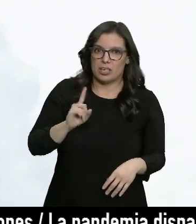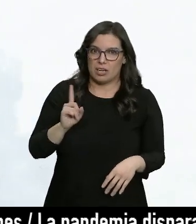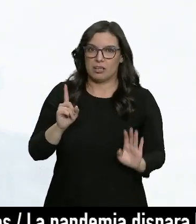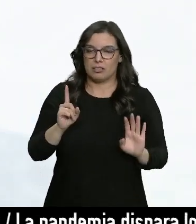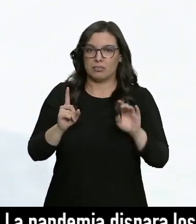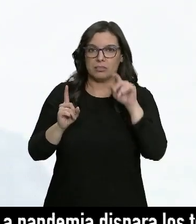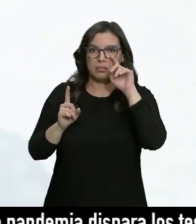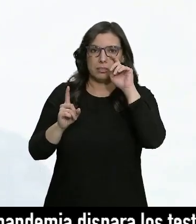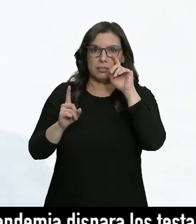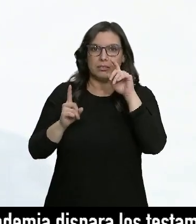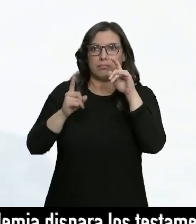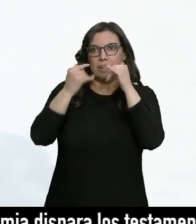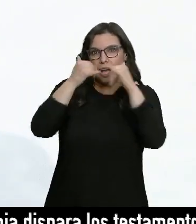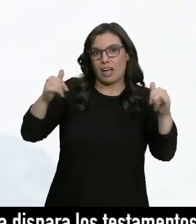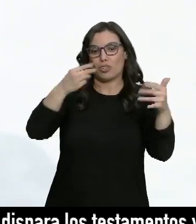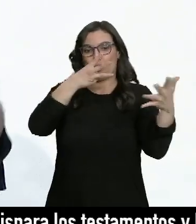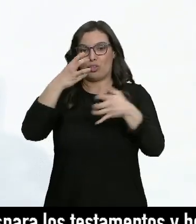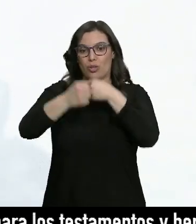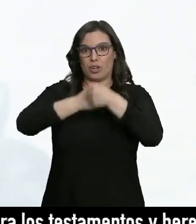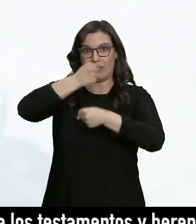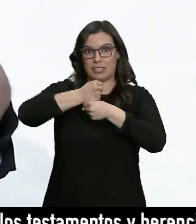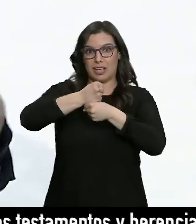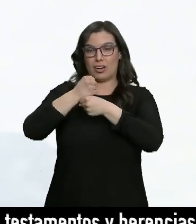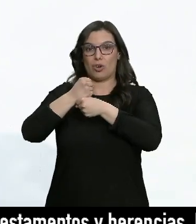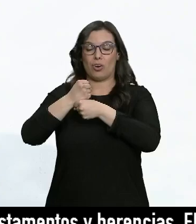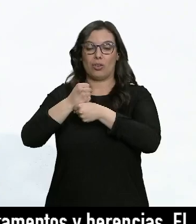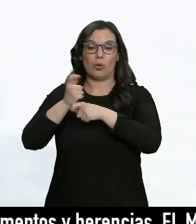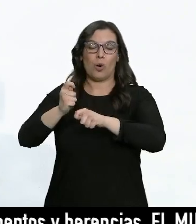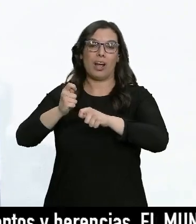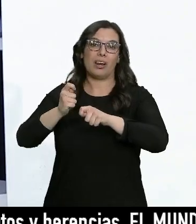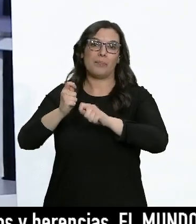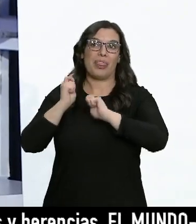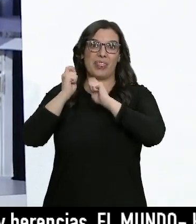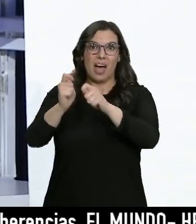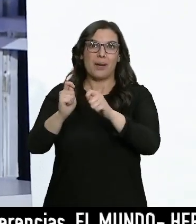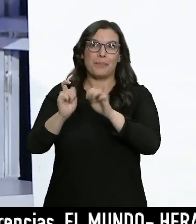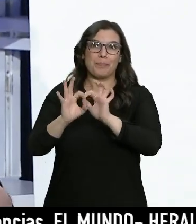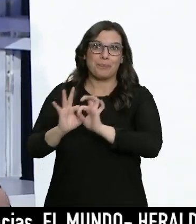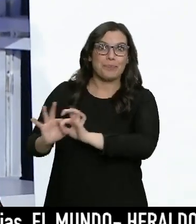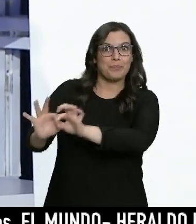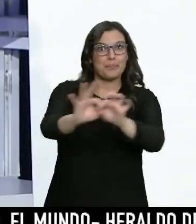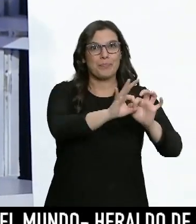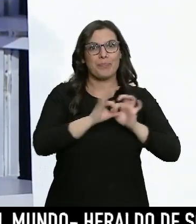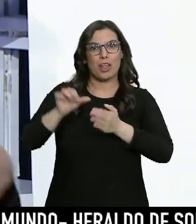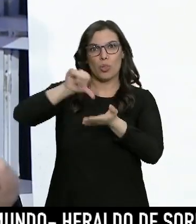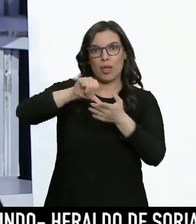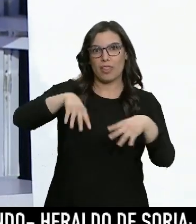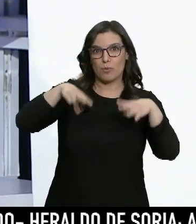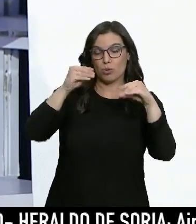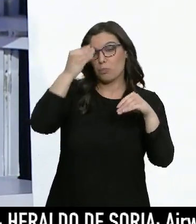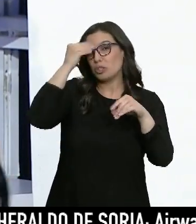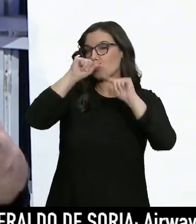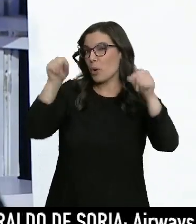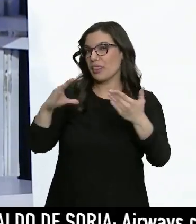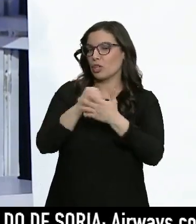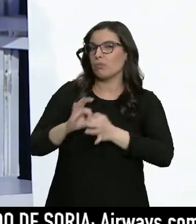celebración del octavo centenario que está uniendo a toda la ciudad de Burgos incluso diría a toda la